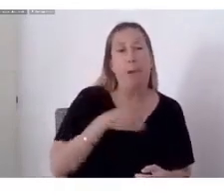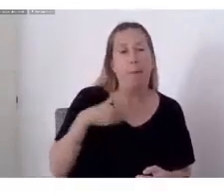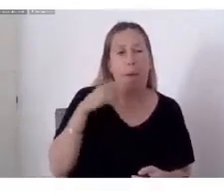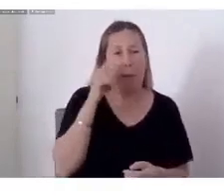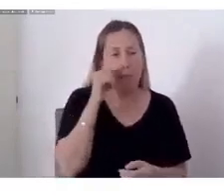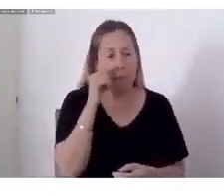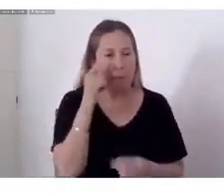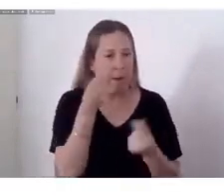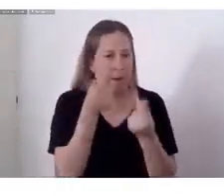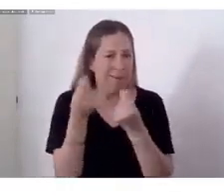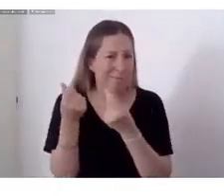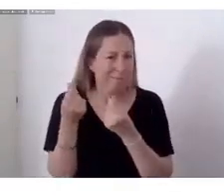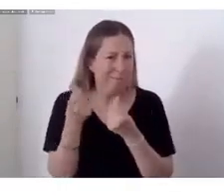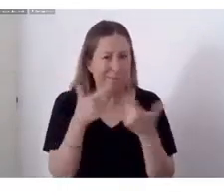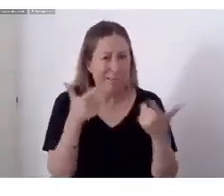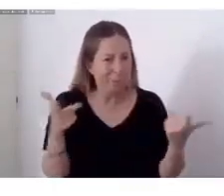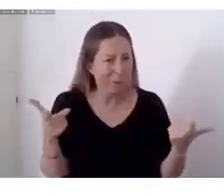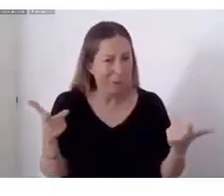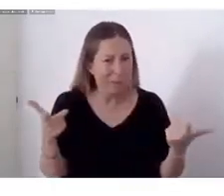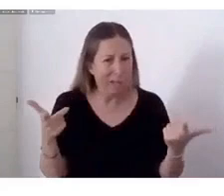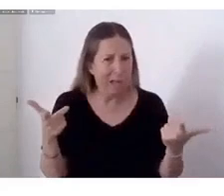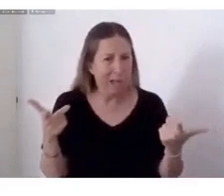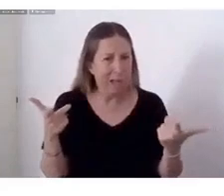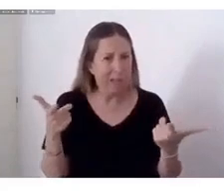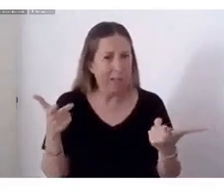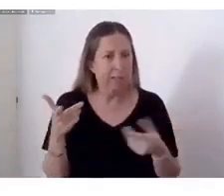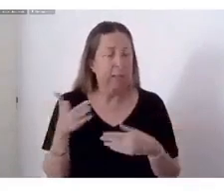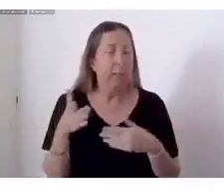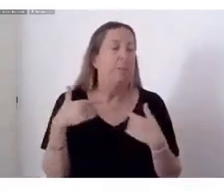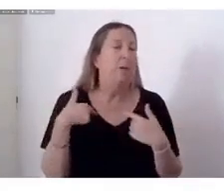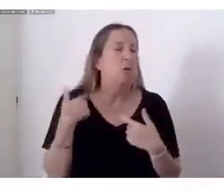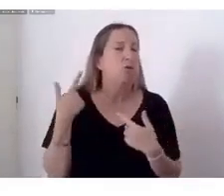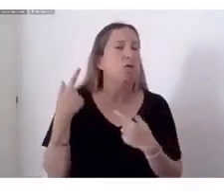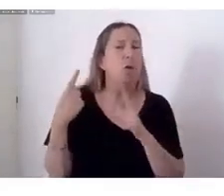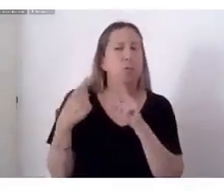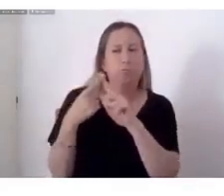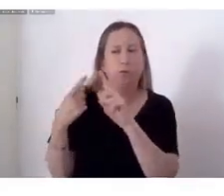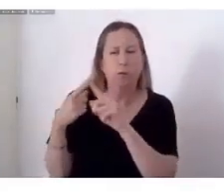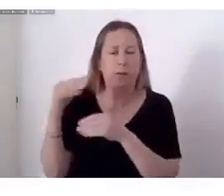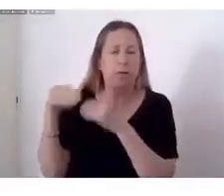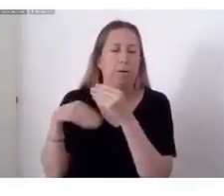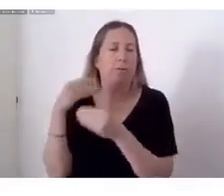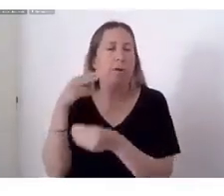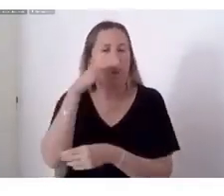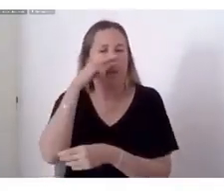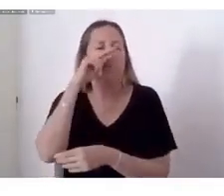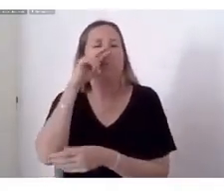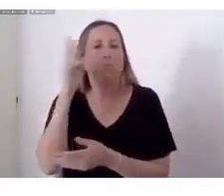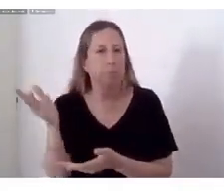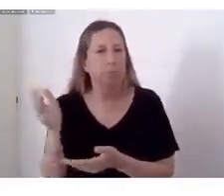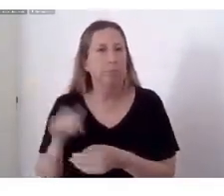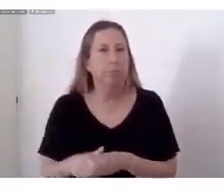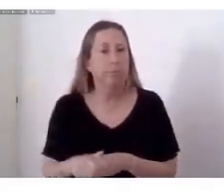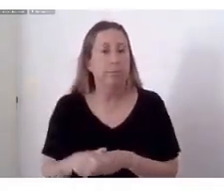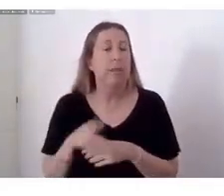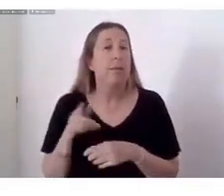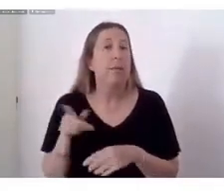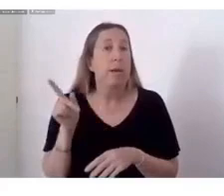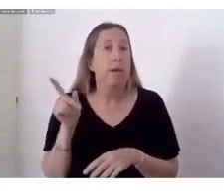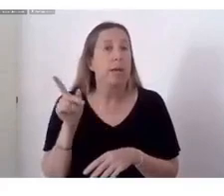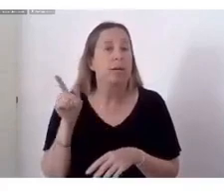familias bacanas me traté Y por culpa de ese